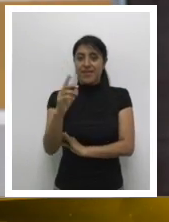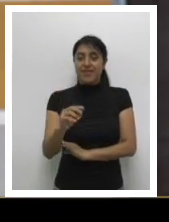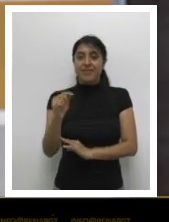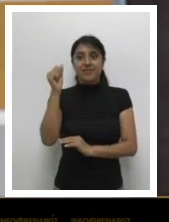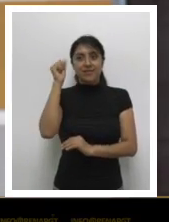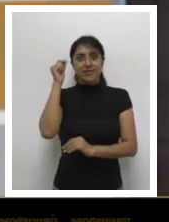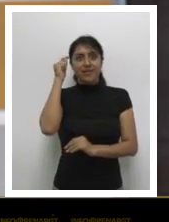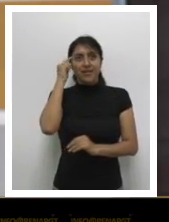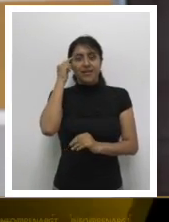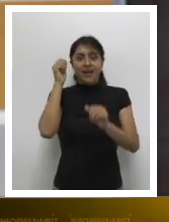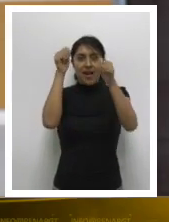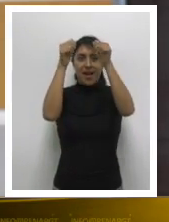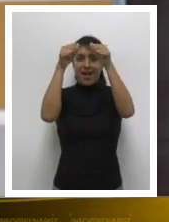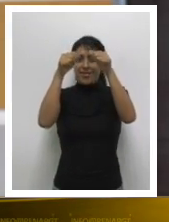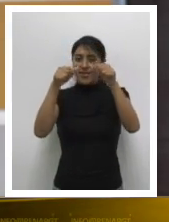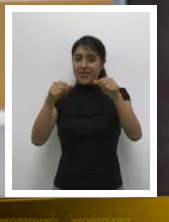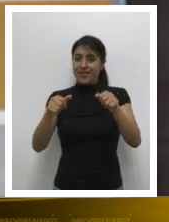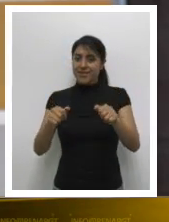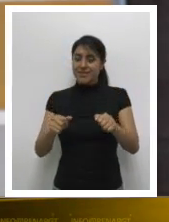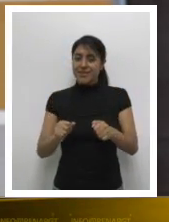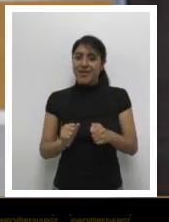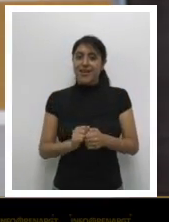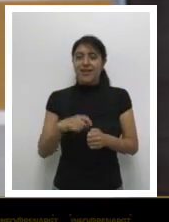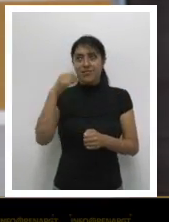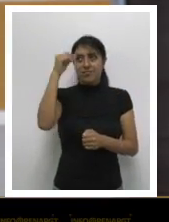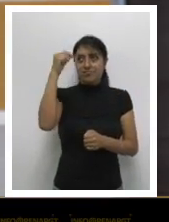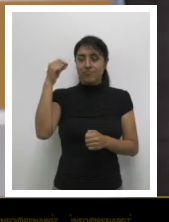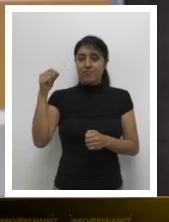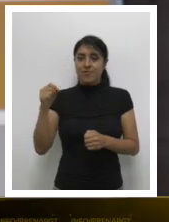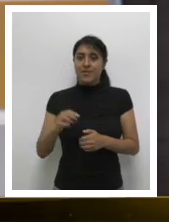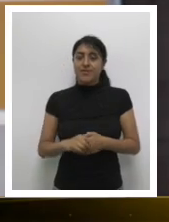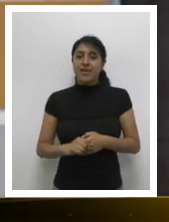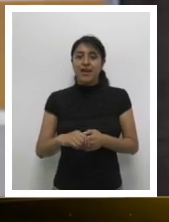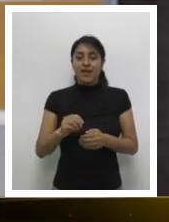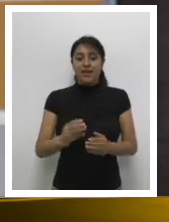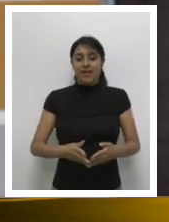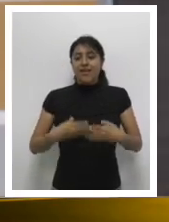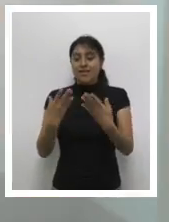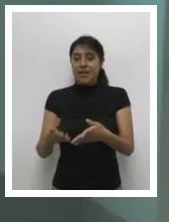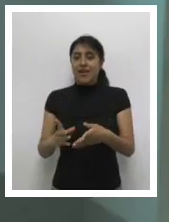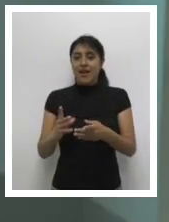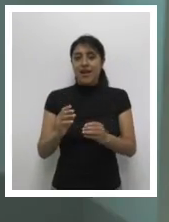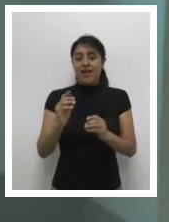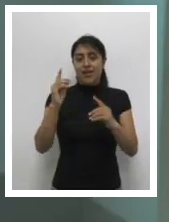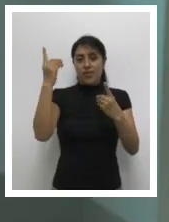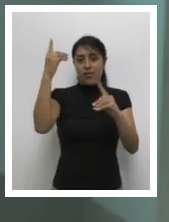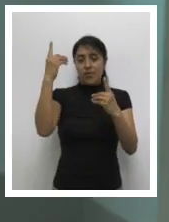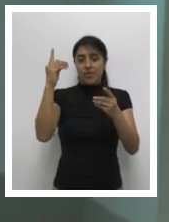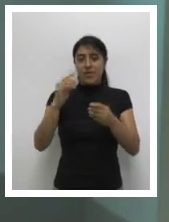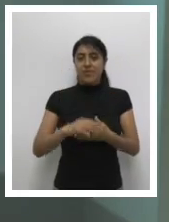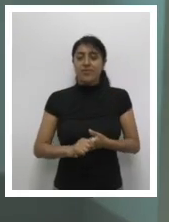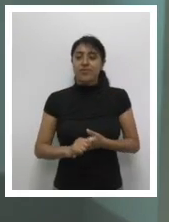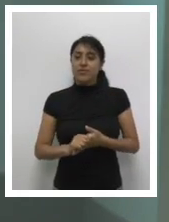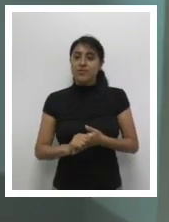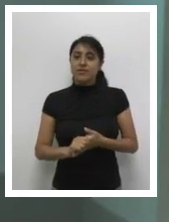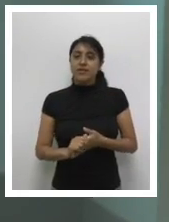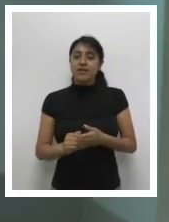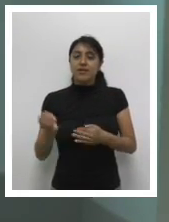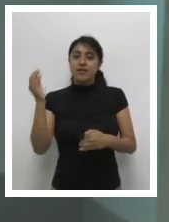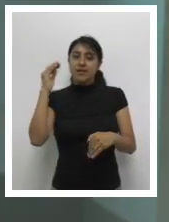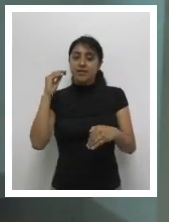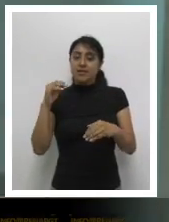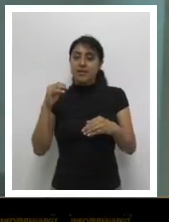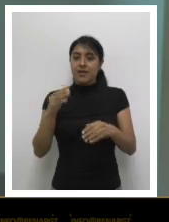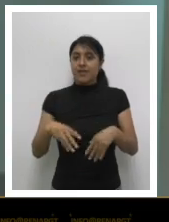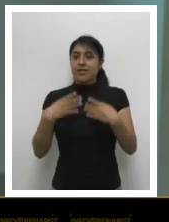importantes, a analizar, a corregir algunos errores, ¿verdad? Entregar oficios, también a